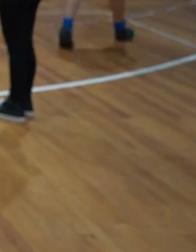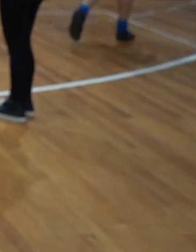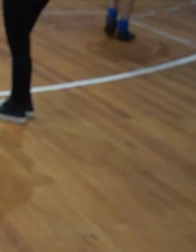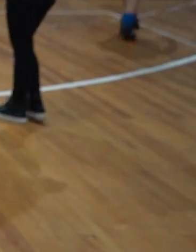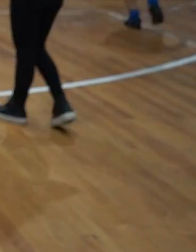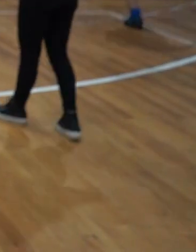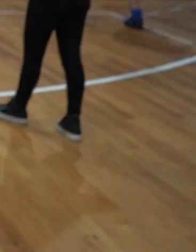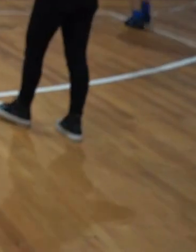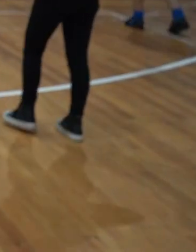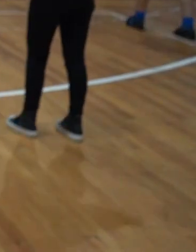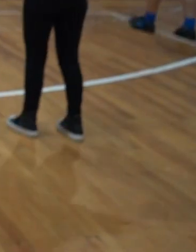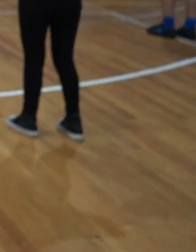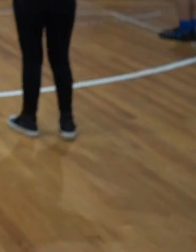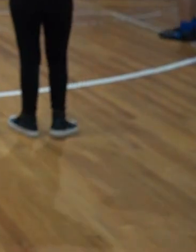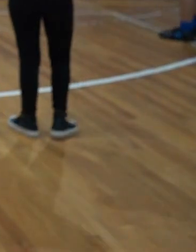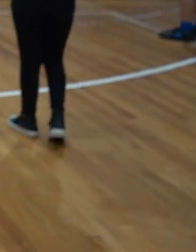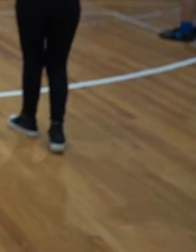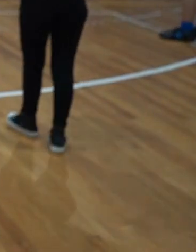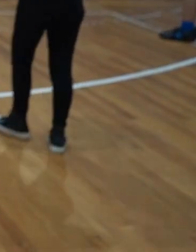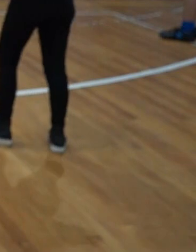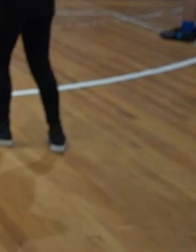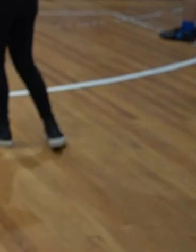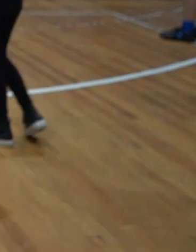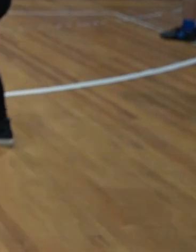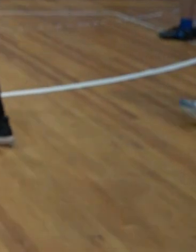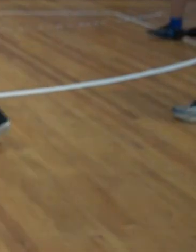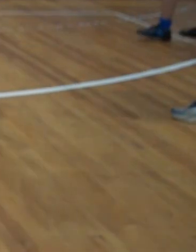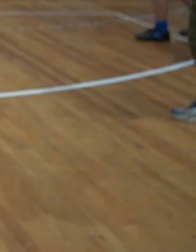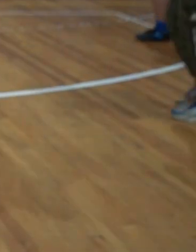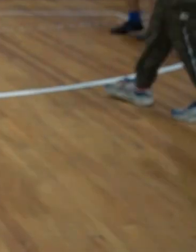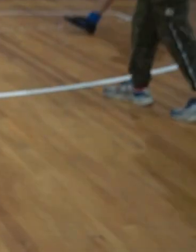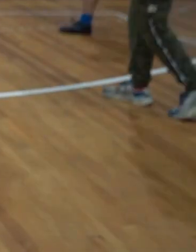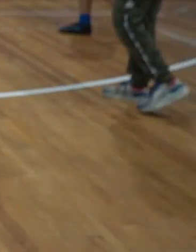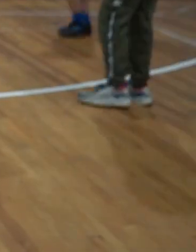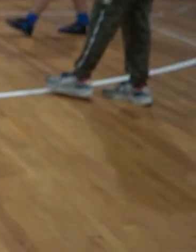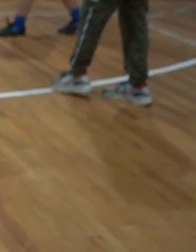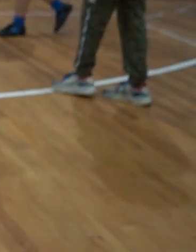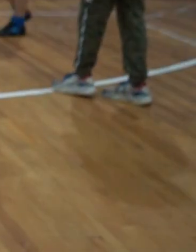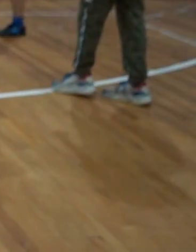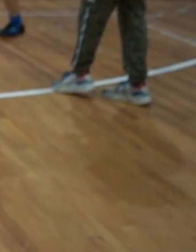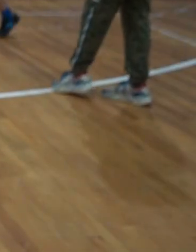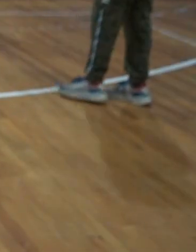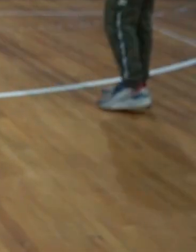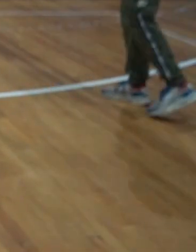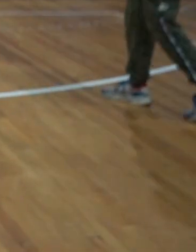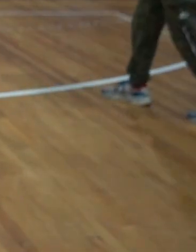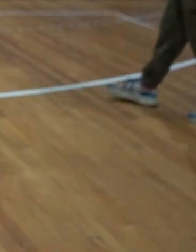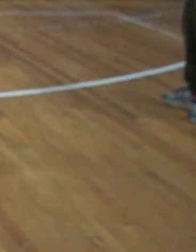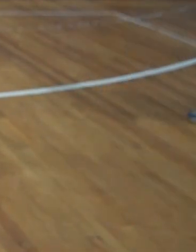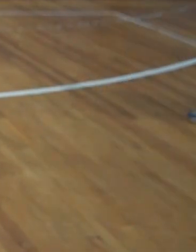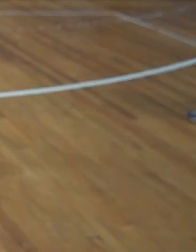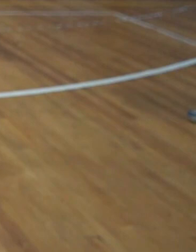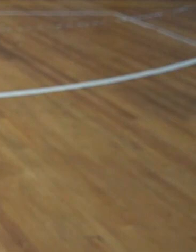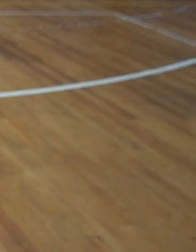un poco sobre el tema del acceso y cómo nosotros nos sentimos como comunidades sordas, la verdad que ha bastante emocionante. Durante mucho